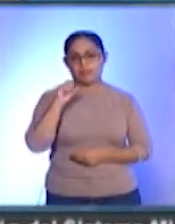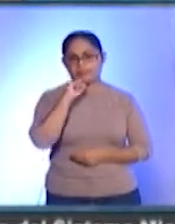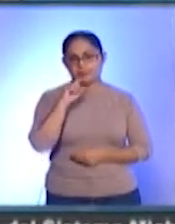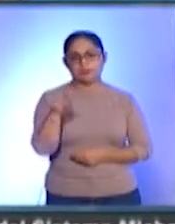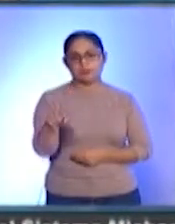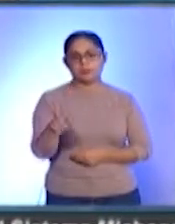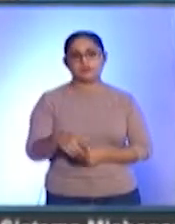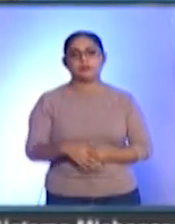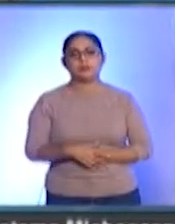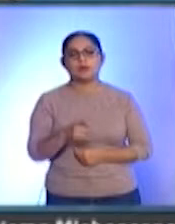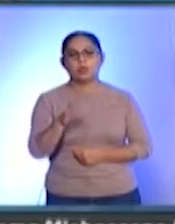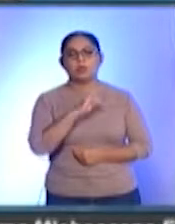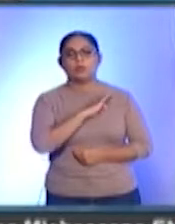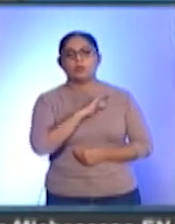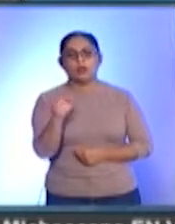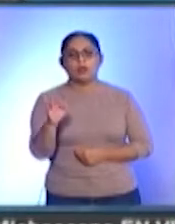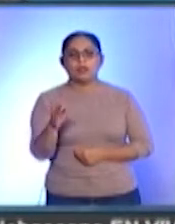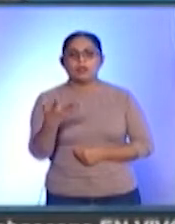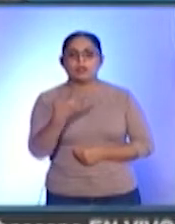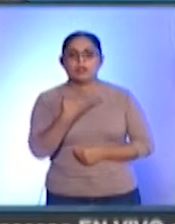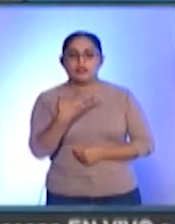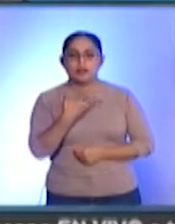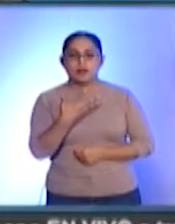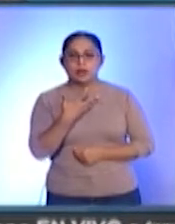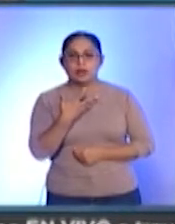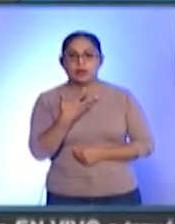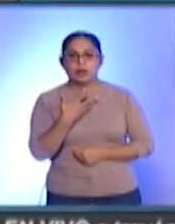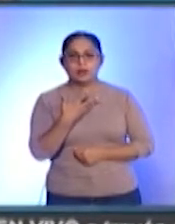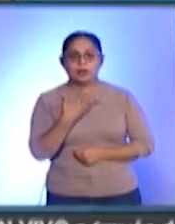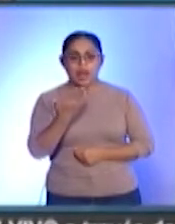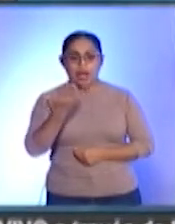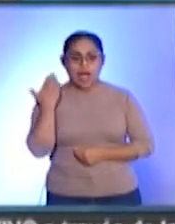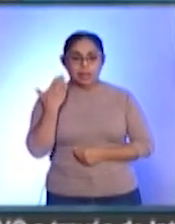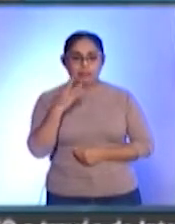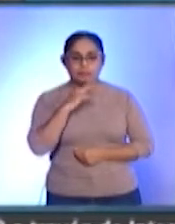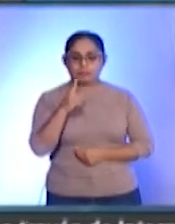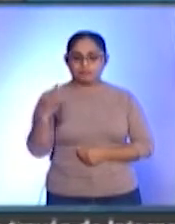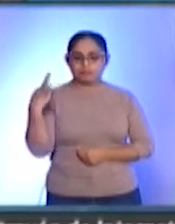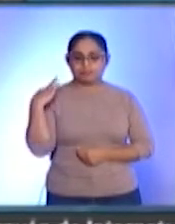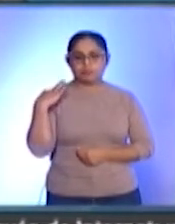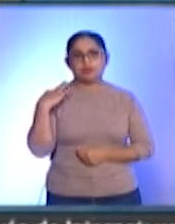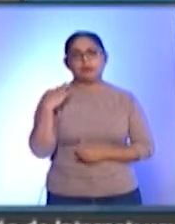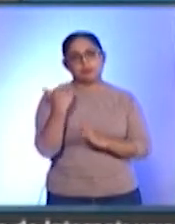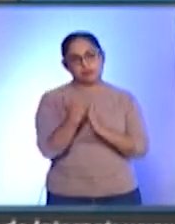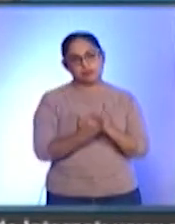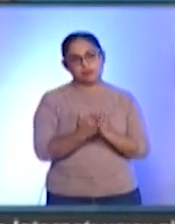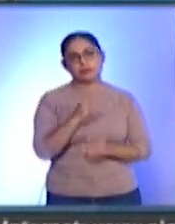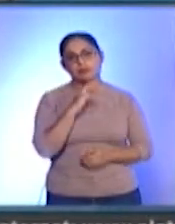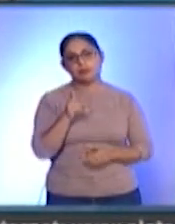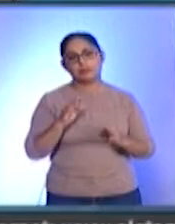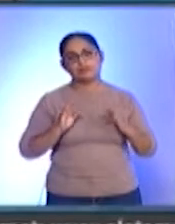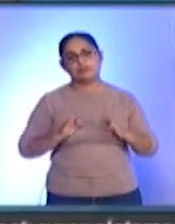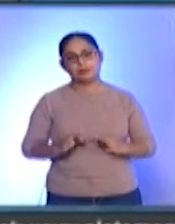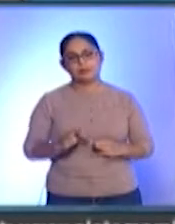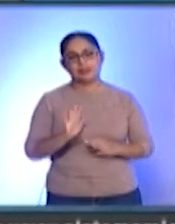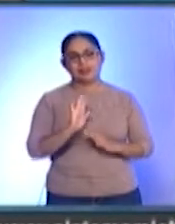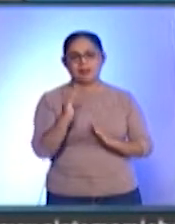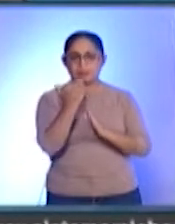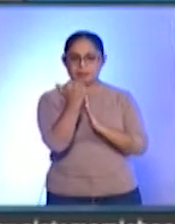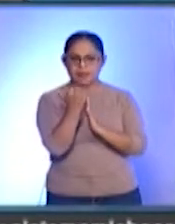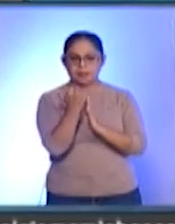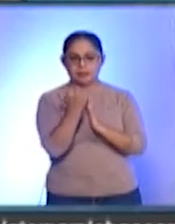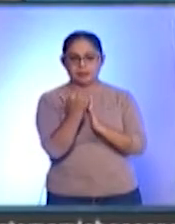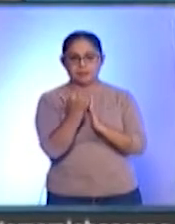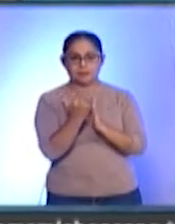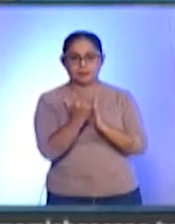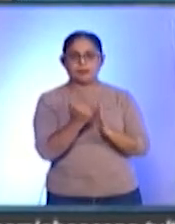puedan tener sobre todo una inmunidad más pronto y con eso ayudar también a ir conteniendo esta tercera oleada.